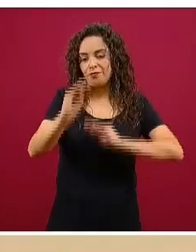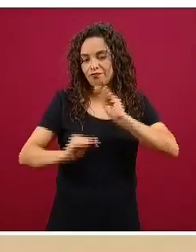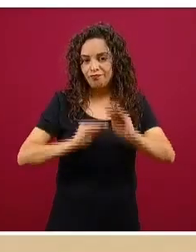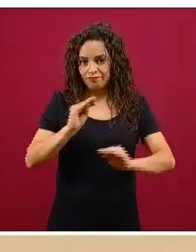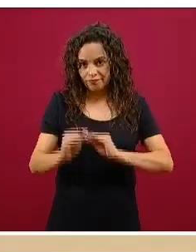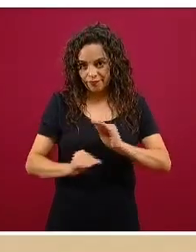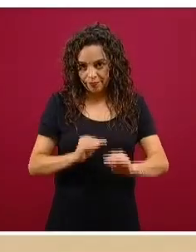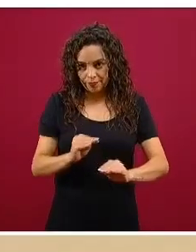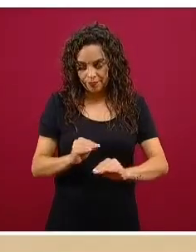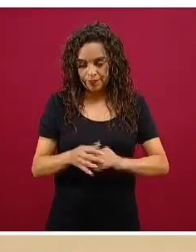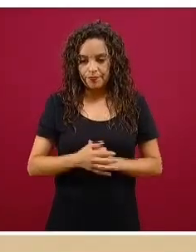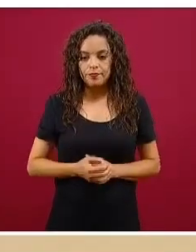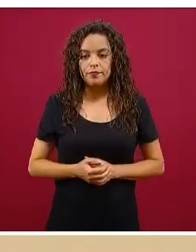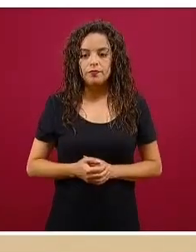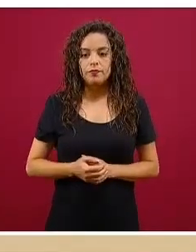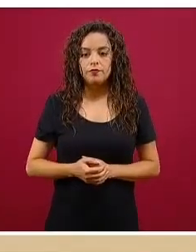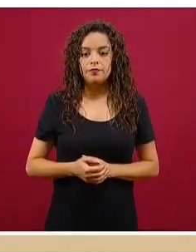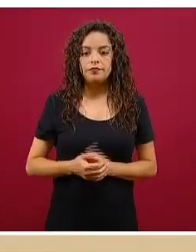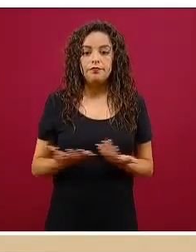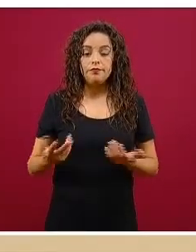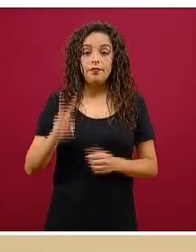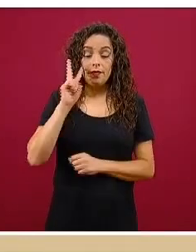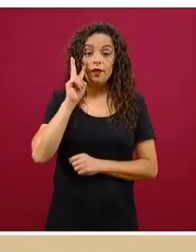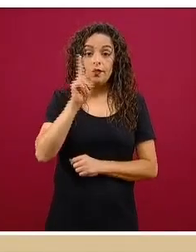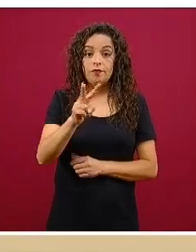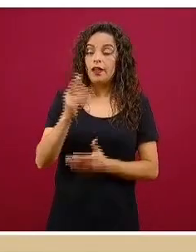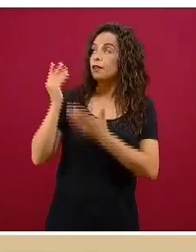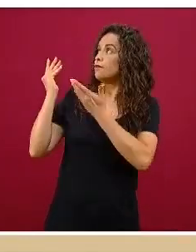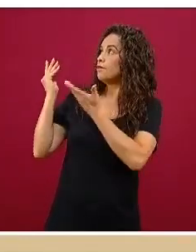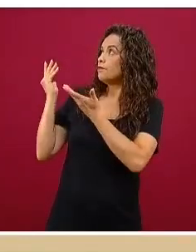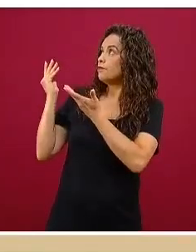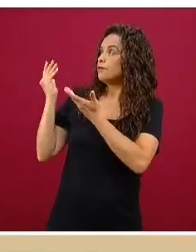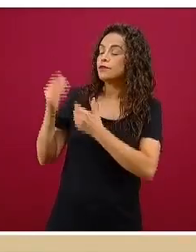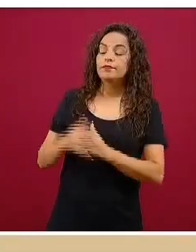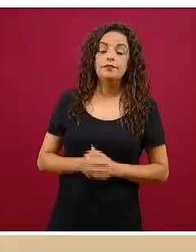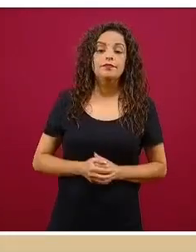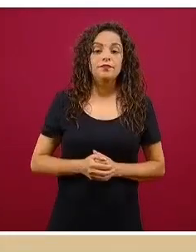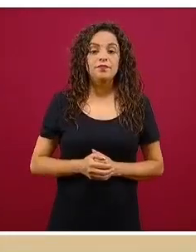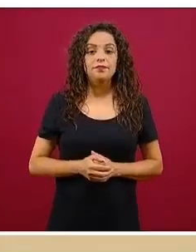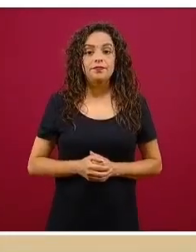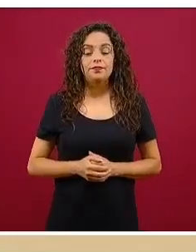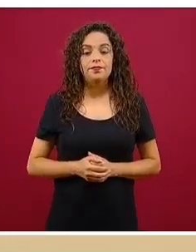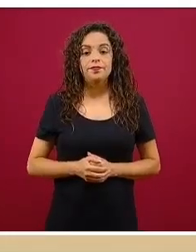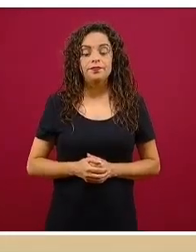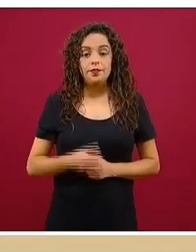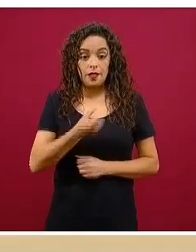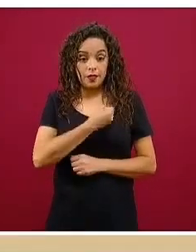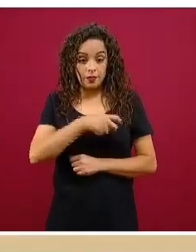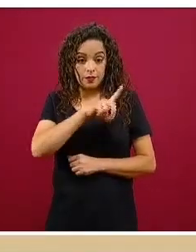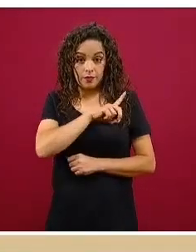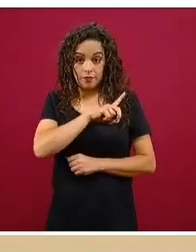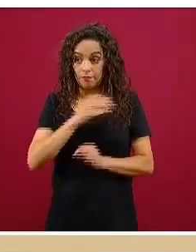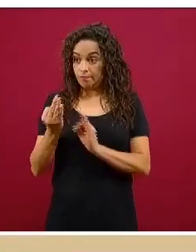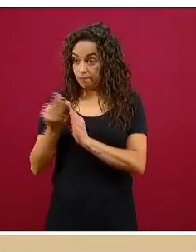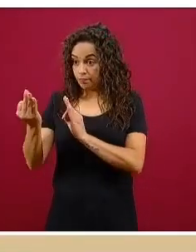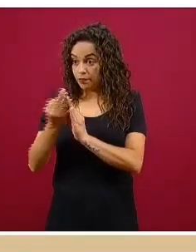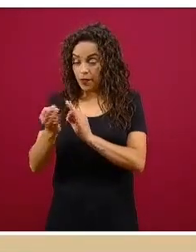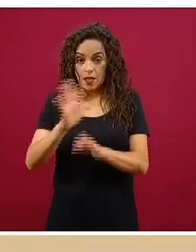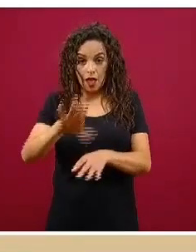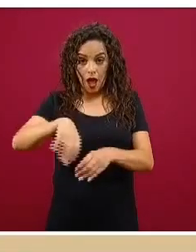Hablemos de que va a haber un desconfinamiento, las personas vamos a terminar nuestra jornada de sana distancia e iremos